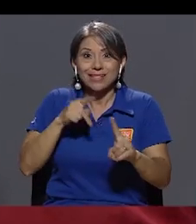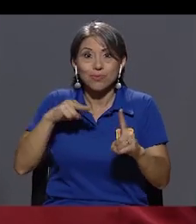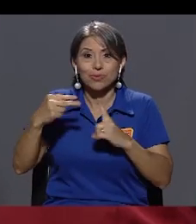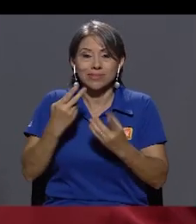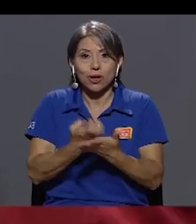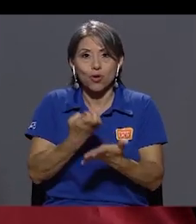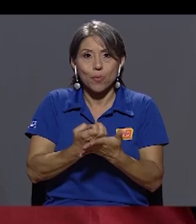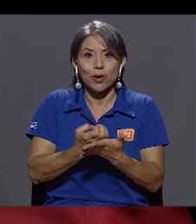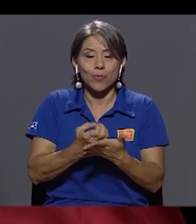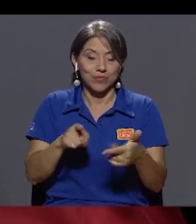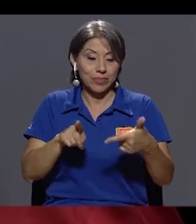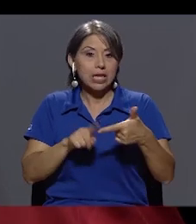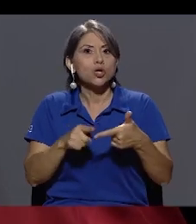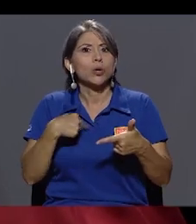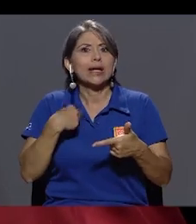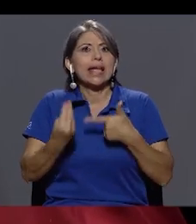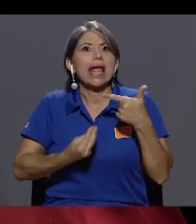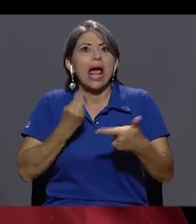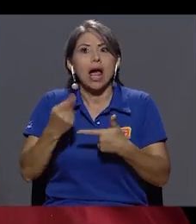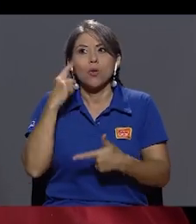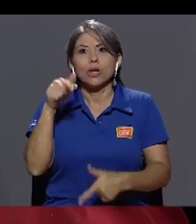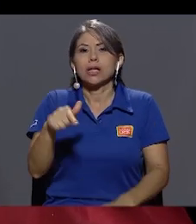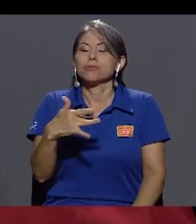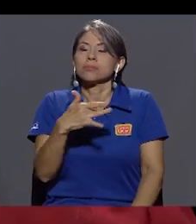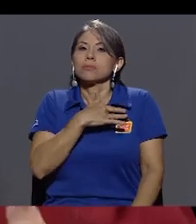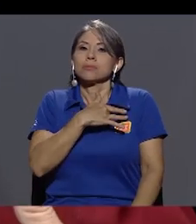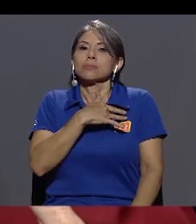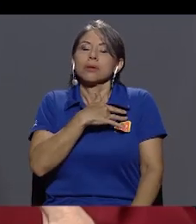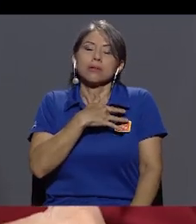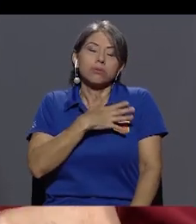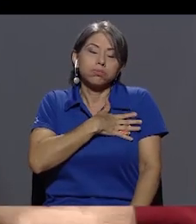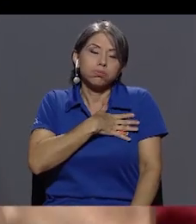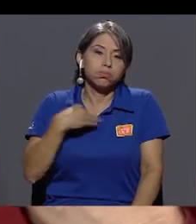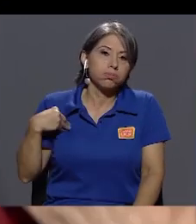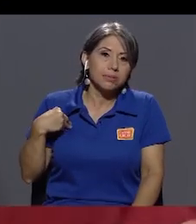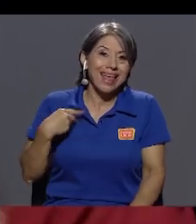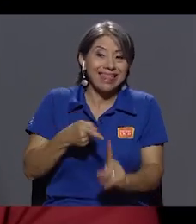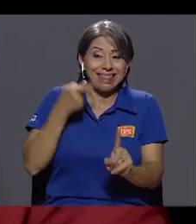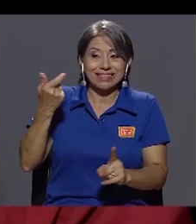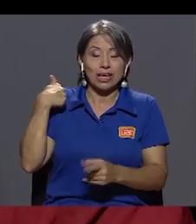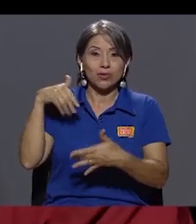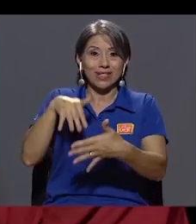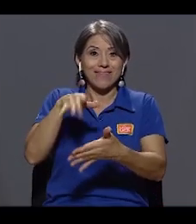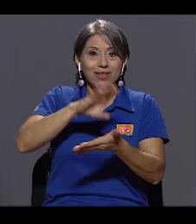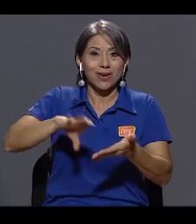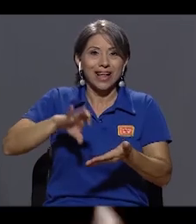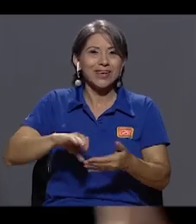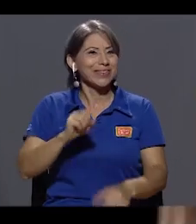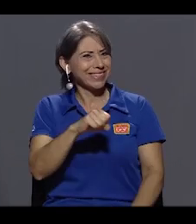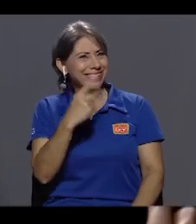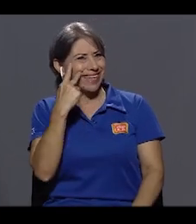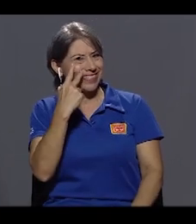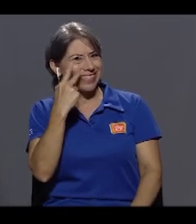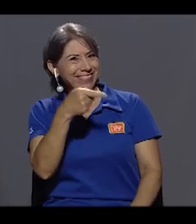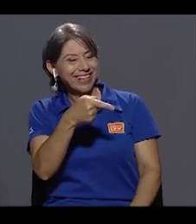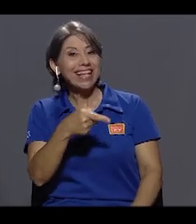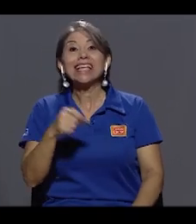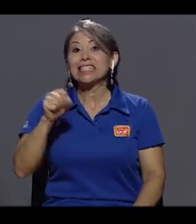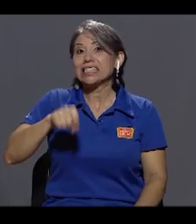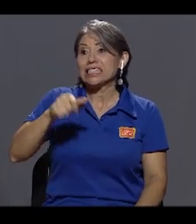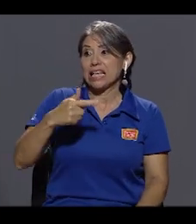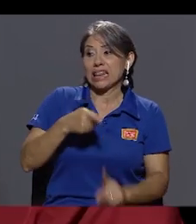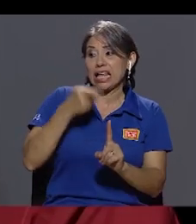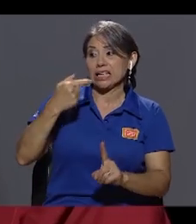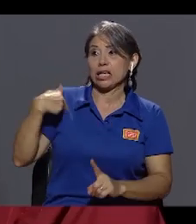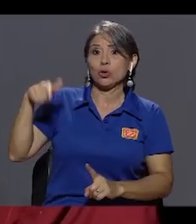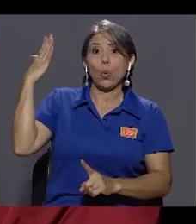lado, ¿qué hago? Porque esto es lo que a me encanta. Esta es mi pasión. Yo desde que estaba en el colegio, por eso te decía. Esta es mi pasión desde que yo estaba